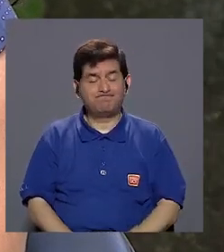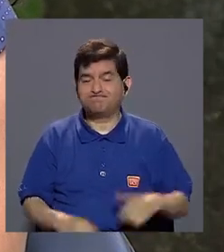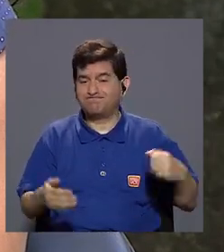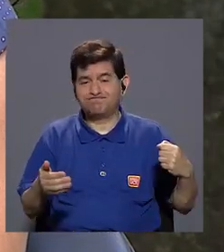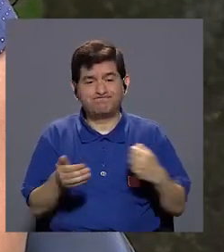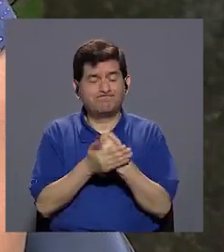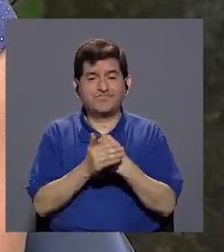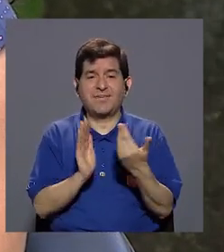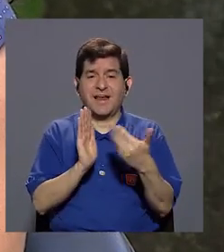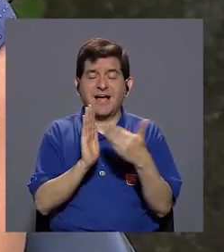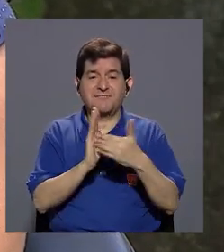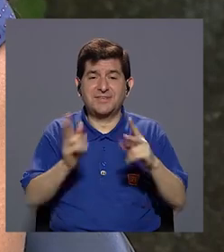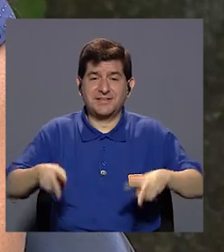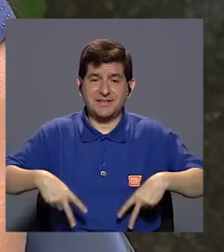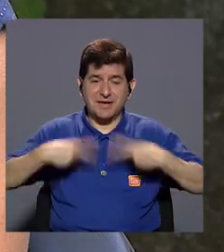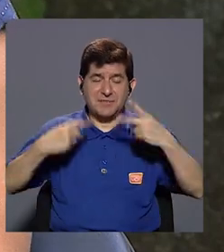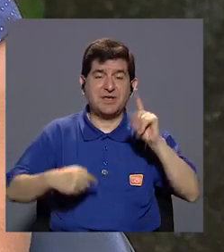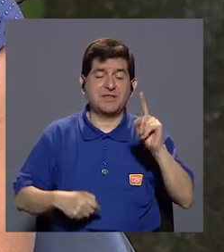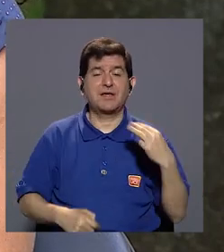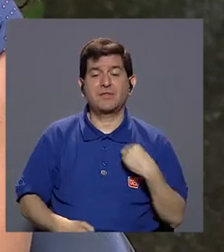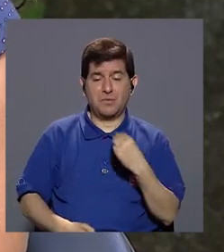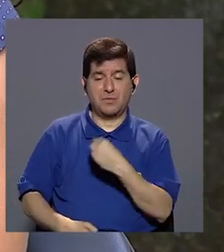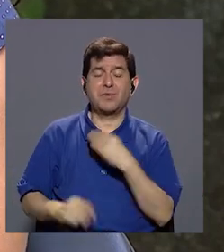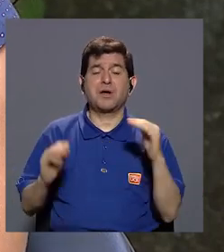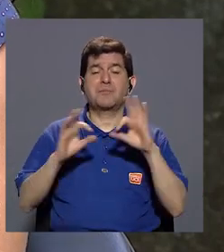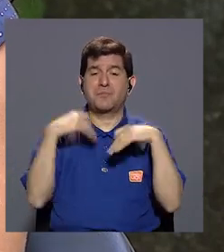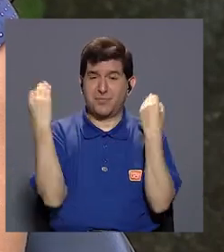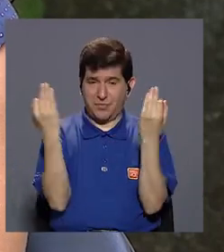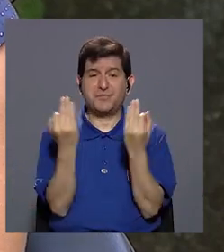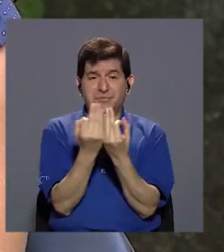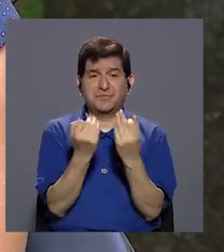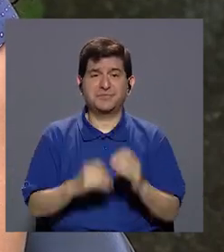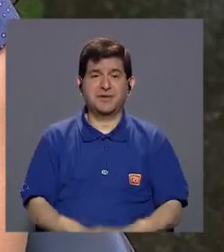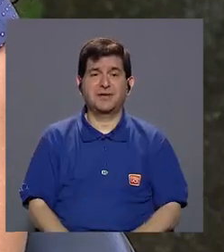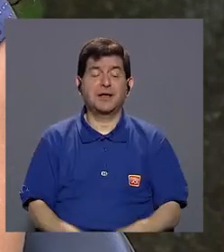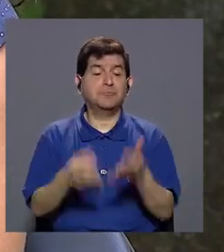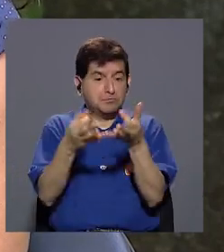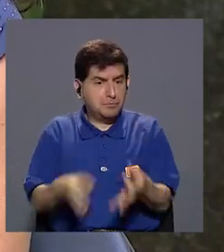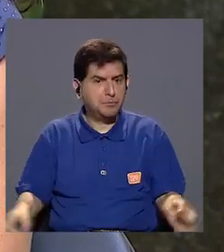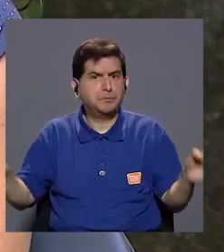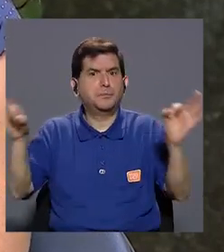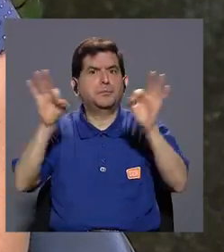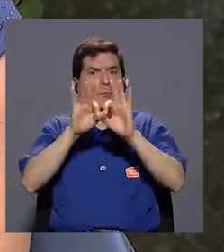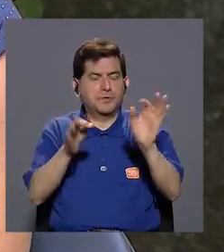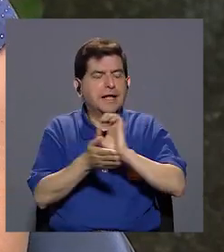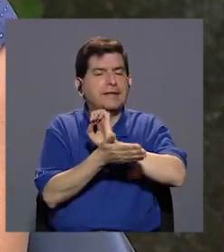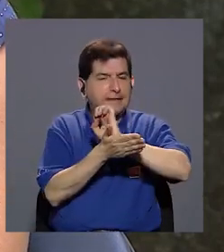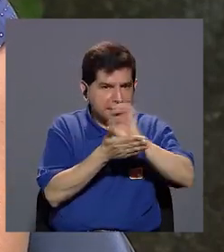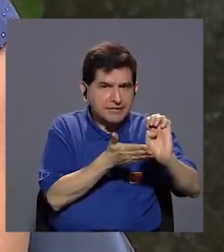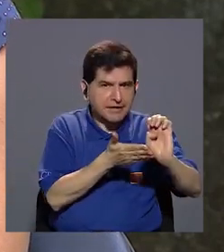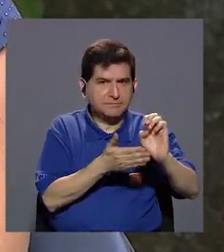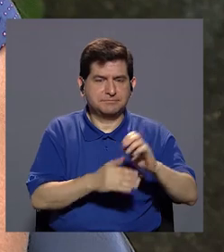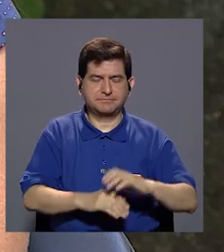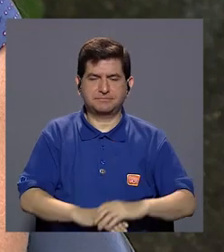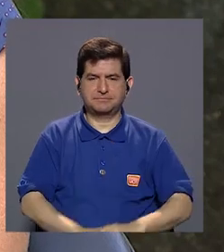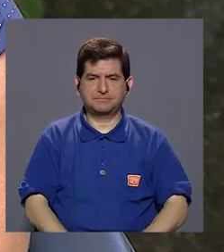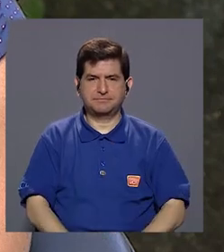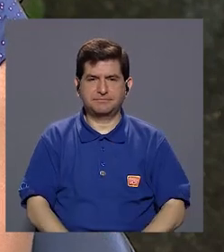también desgraciadamente afectamos la vida de un miembro más de nuestra familia, entonces sí es muy importante prevenir, ¿verdad?